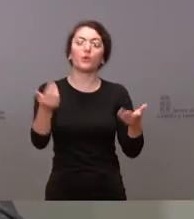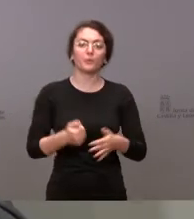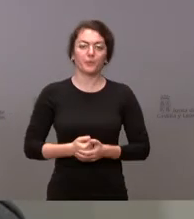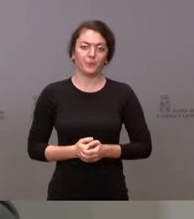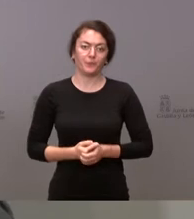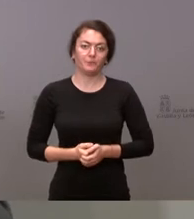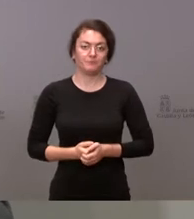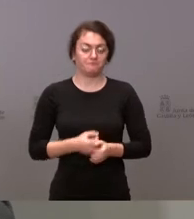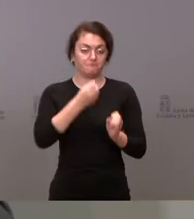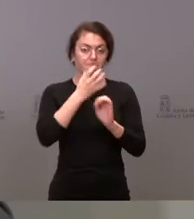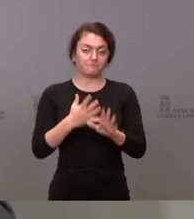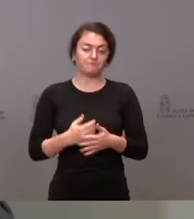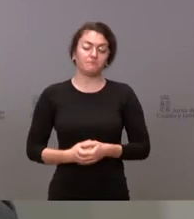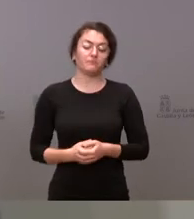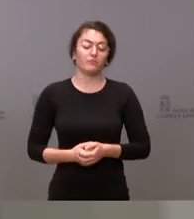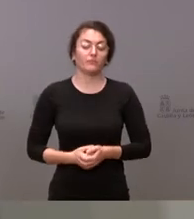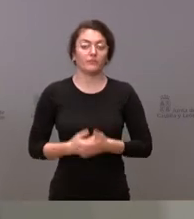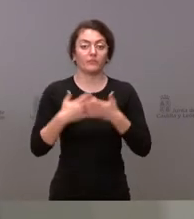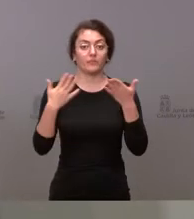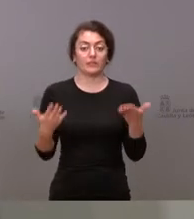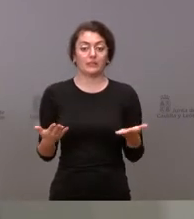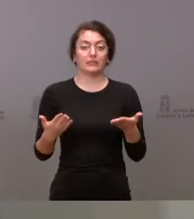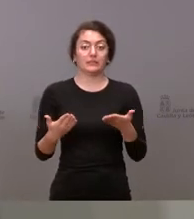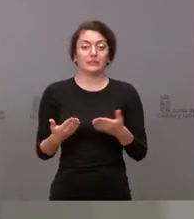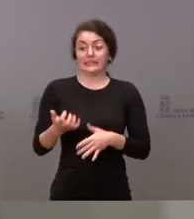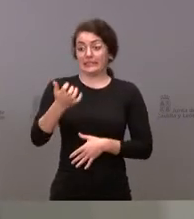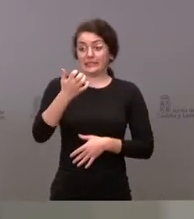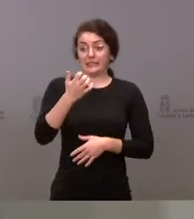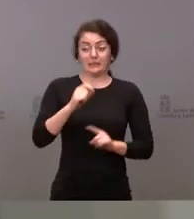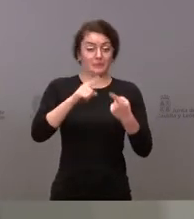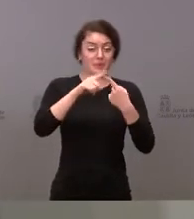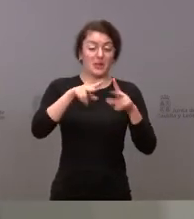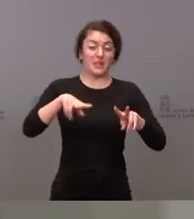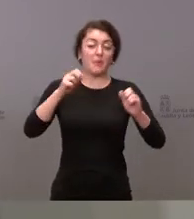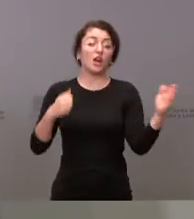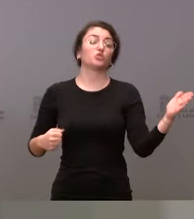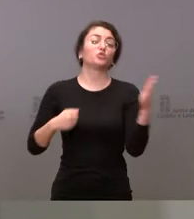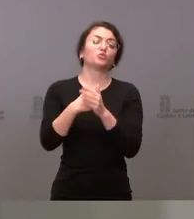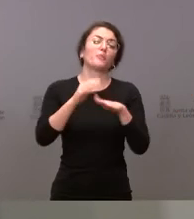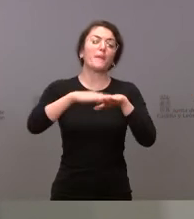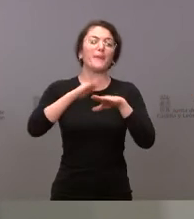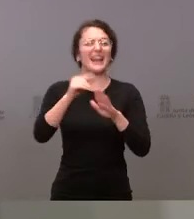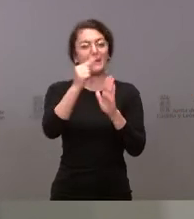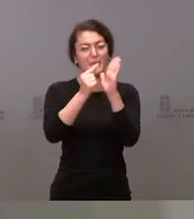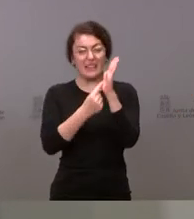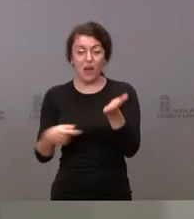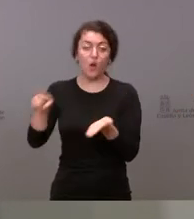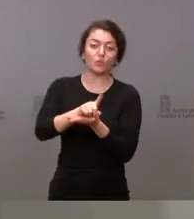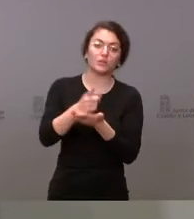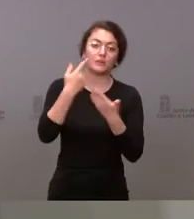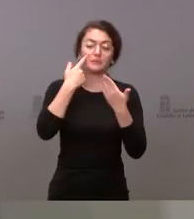Muy bien. Bueno, con respecto a si existe un tope prefijado o no, en este momento